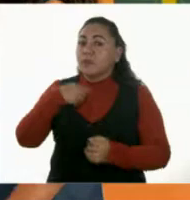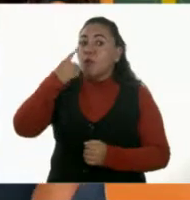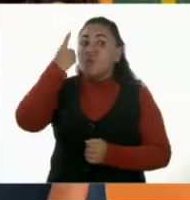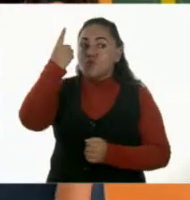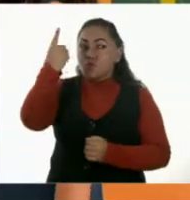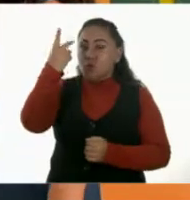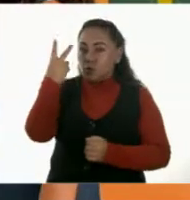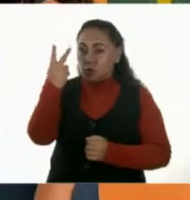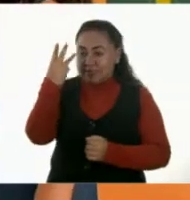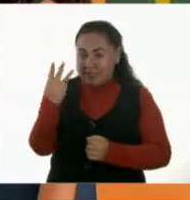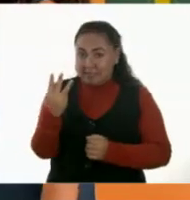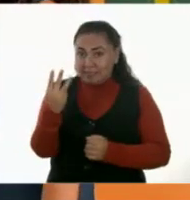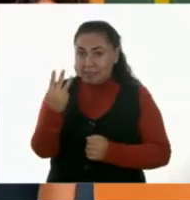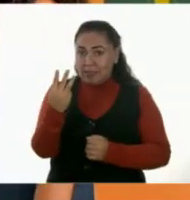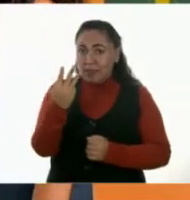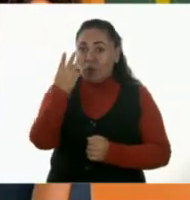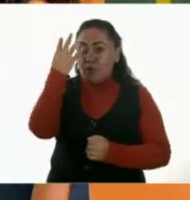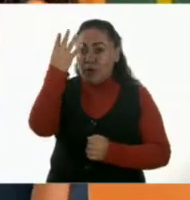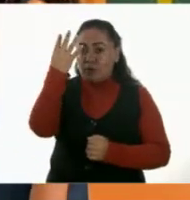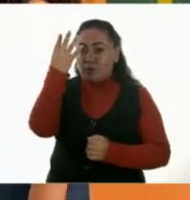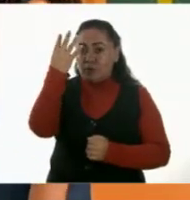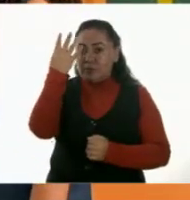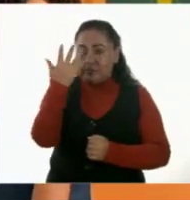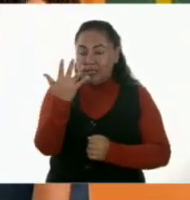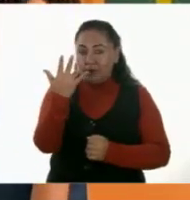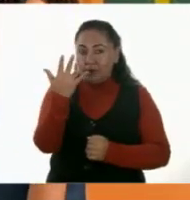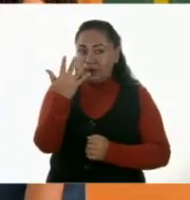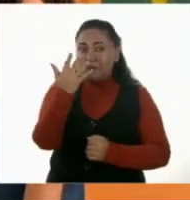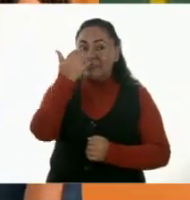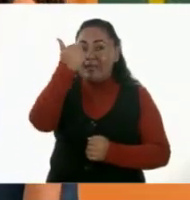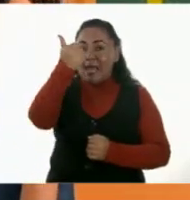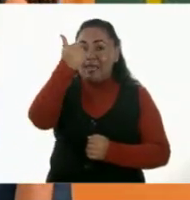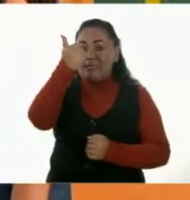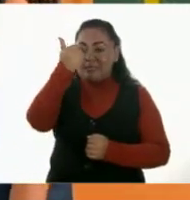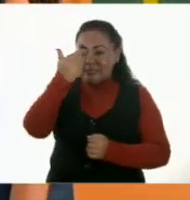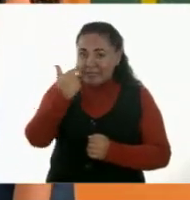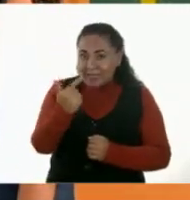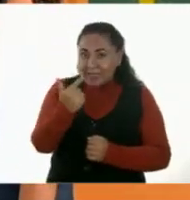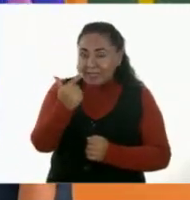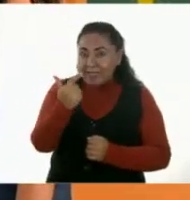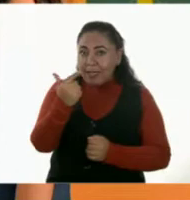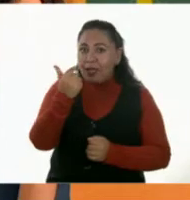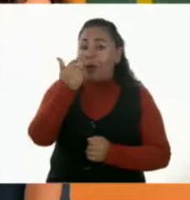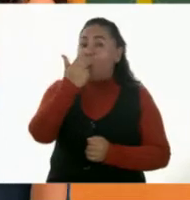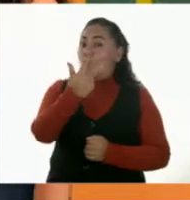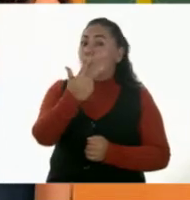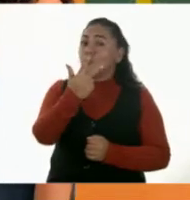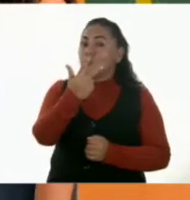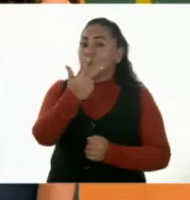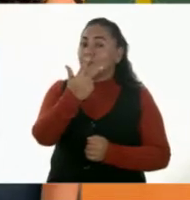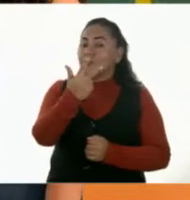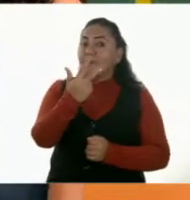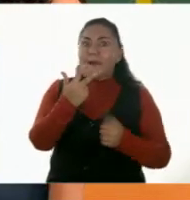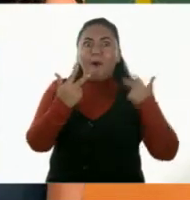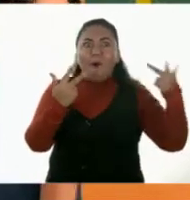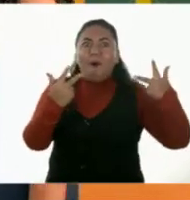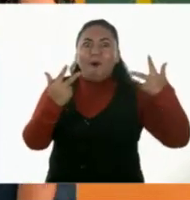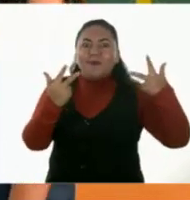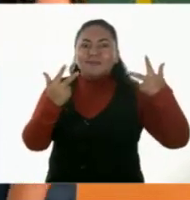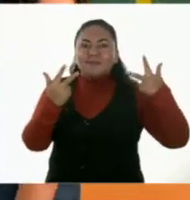Uno, dos, tres, cuatro, cinco, seis, siete. ¡Ocho!